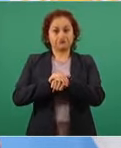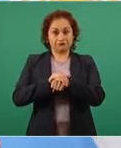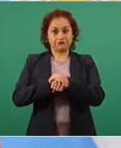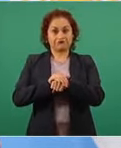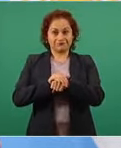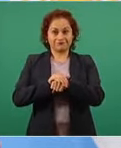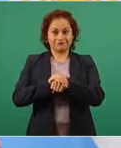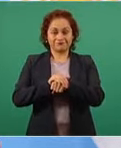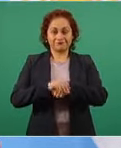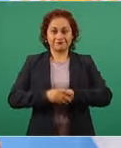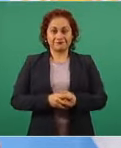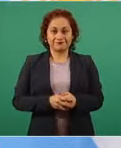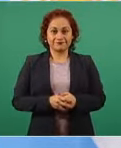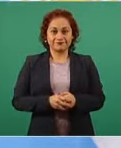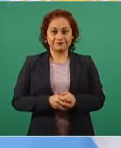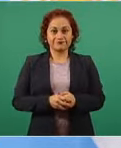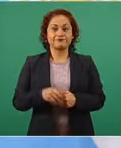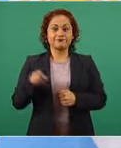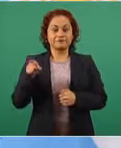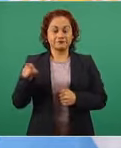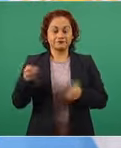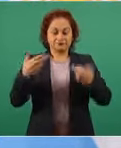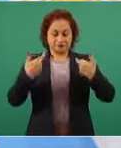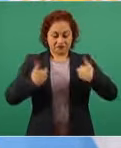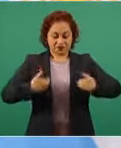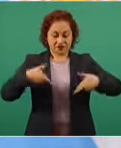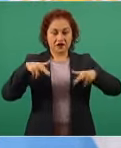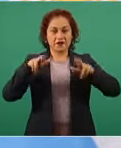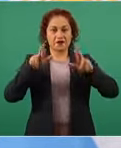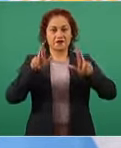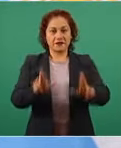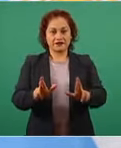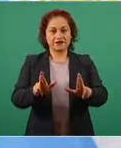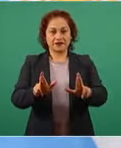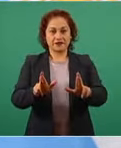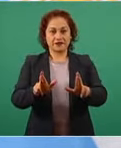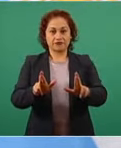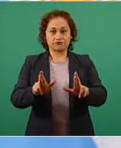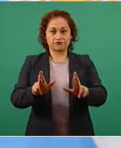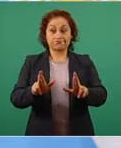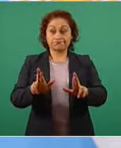de un pueblo hermano,